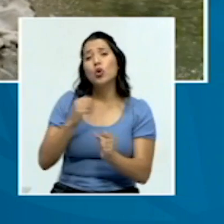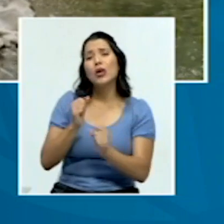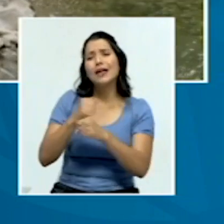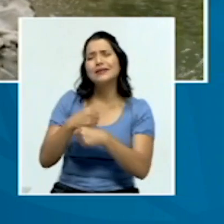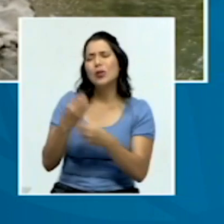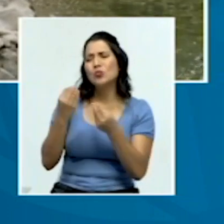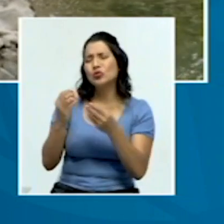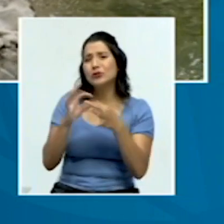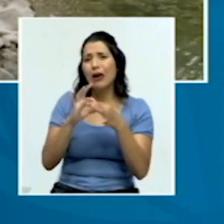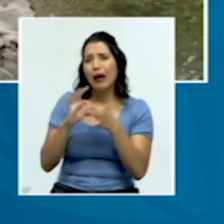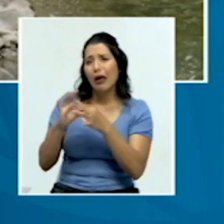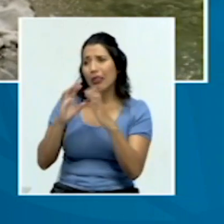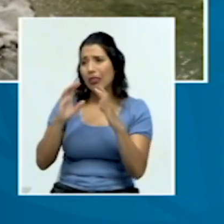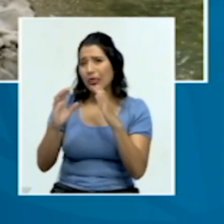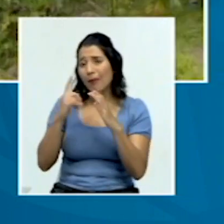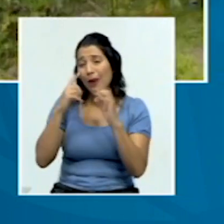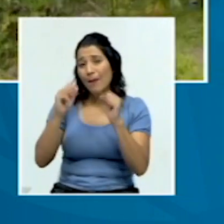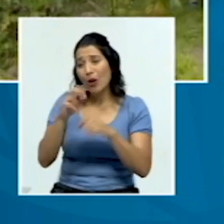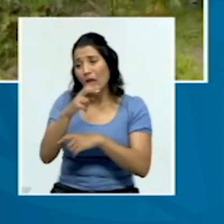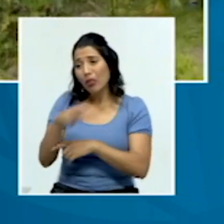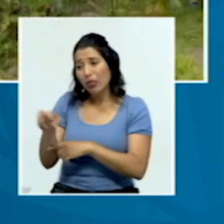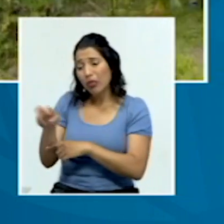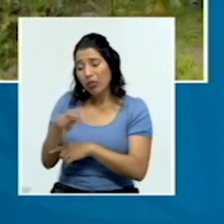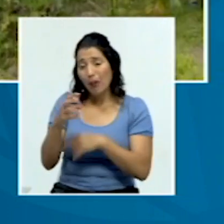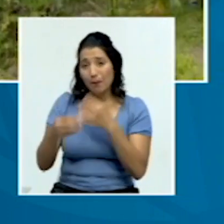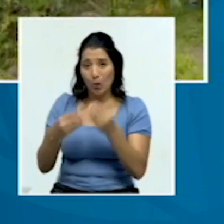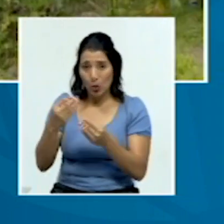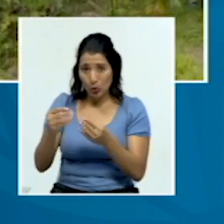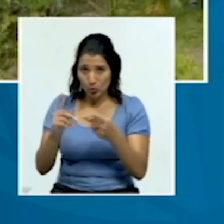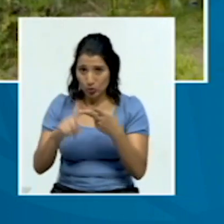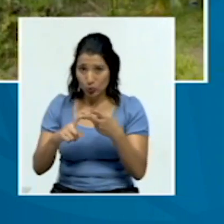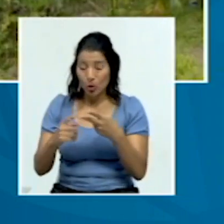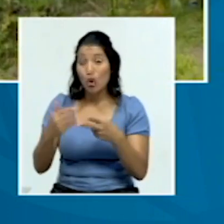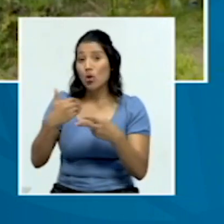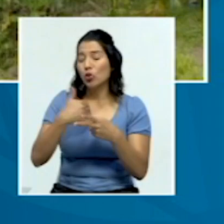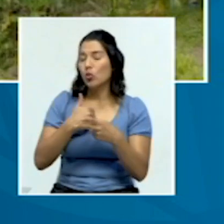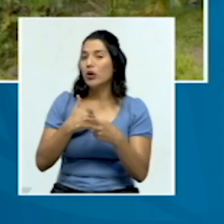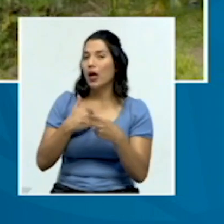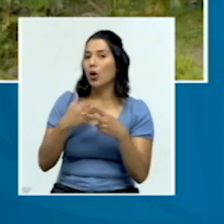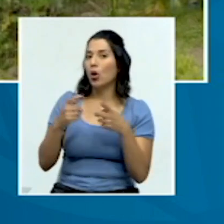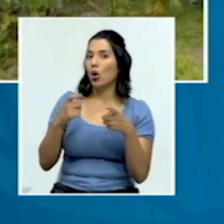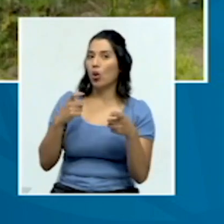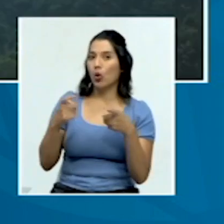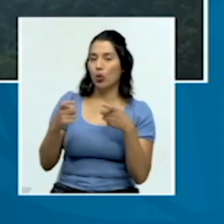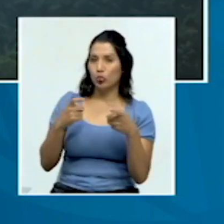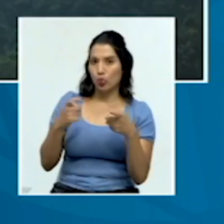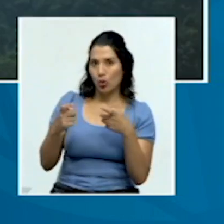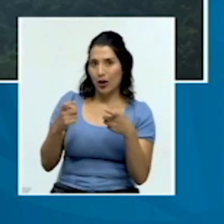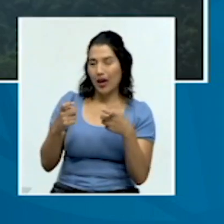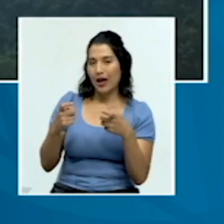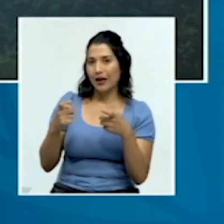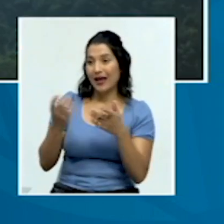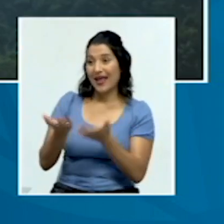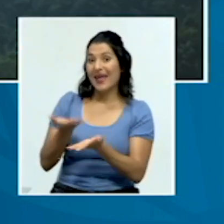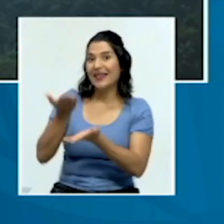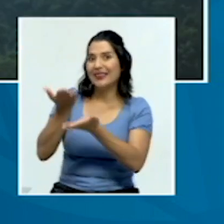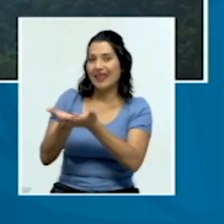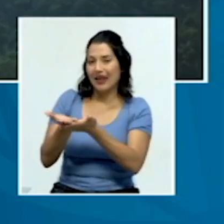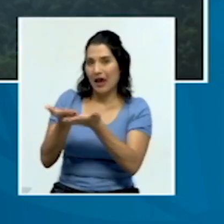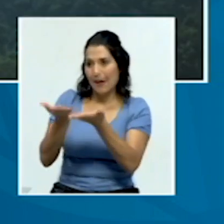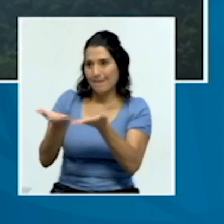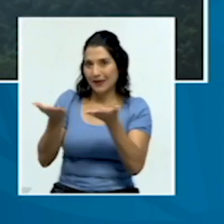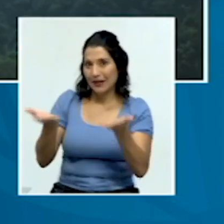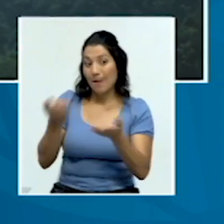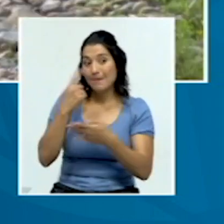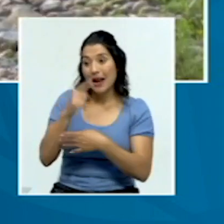muchas coordinaciones para traslado de insumos, se tuvo que, pues, manejar lo que fue la entrega de materias primas a estos